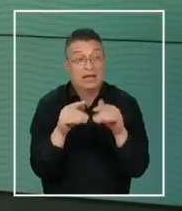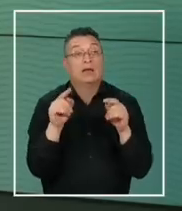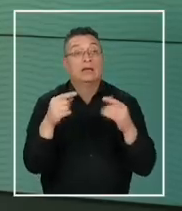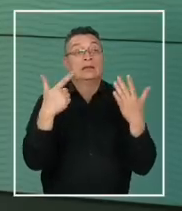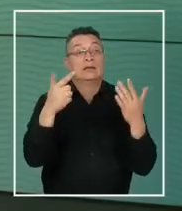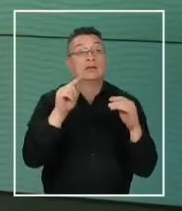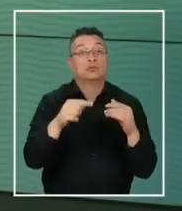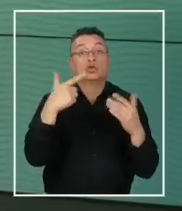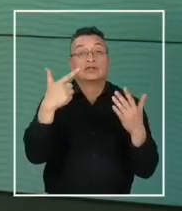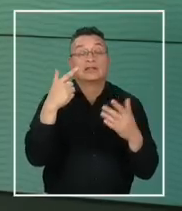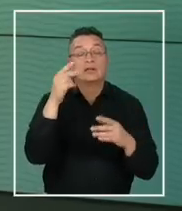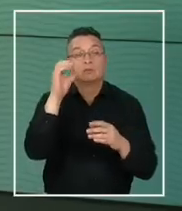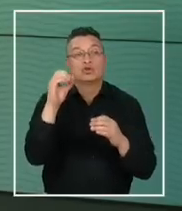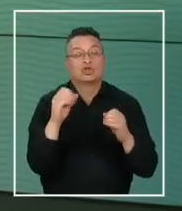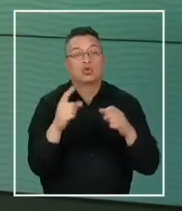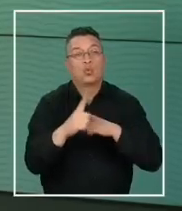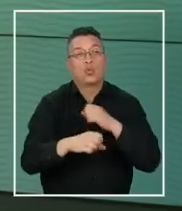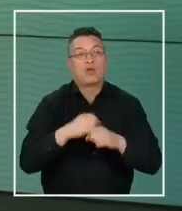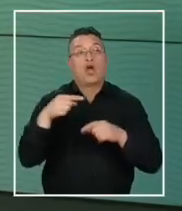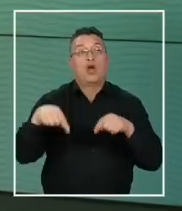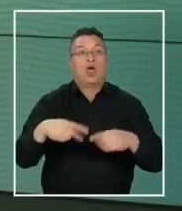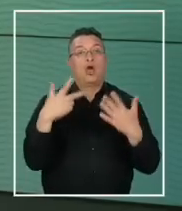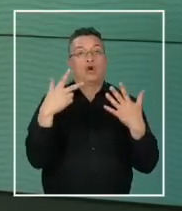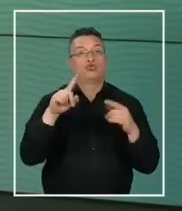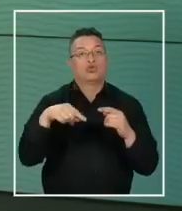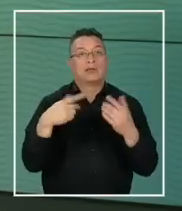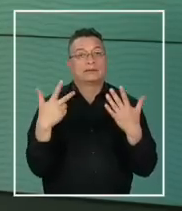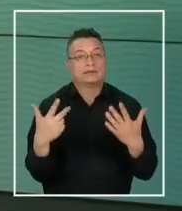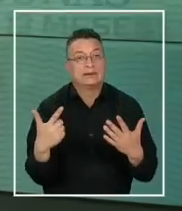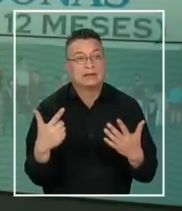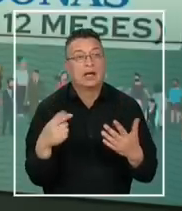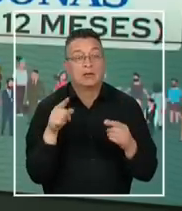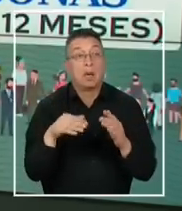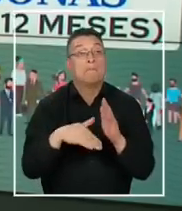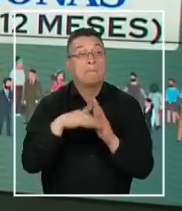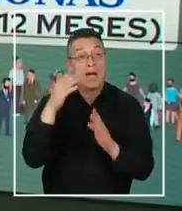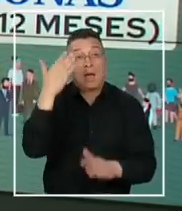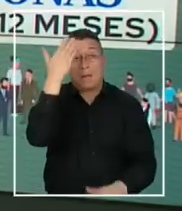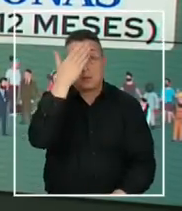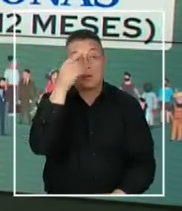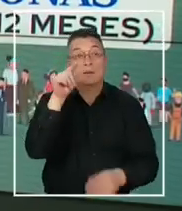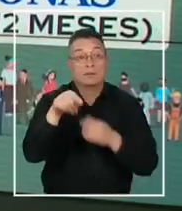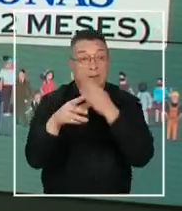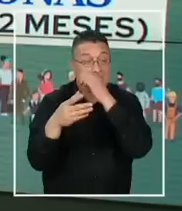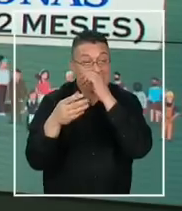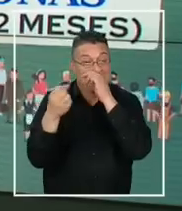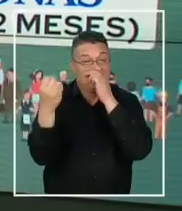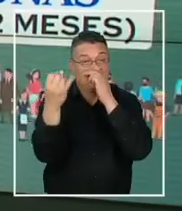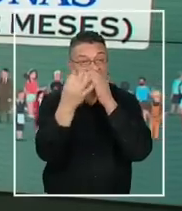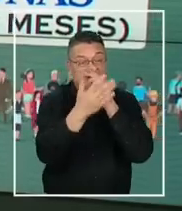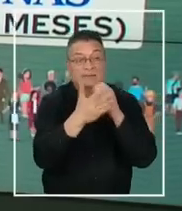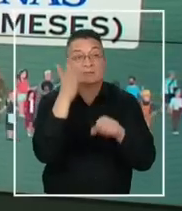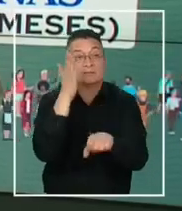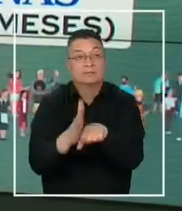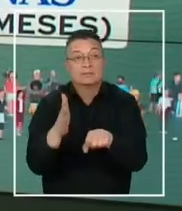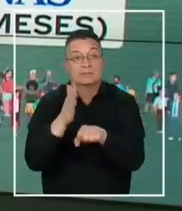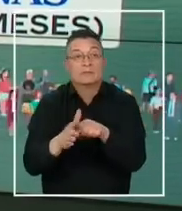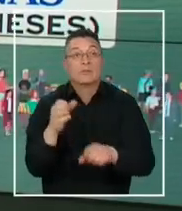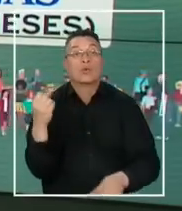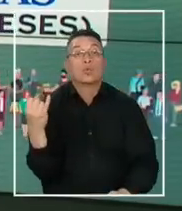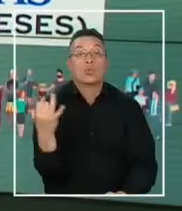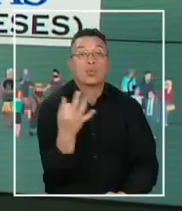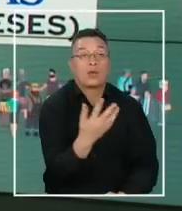7,7% es un año, 8,7%. Preocupante aumento. Pero esto es lo que más preocupa. El nivel de desocupación, la cantidad de